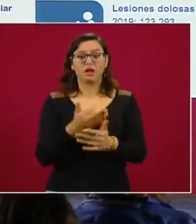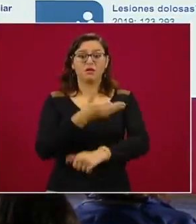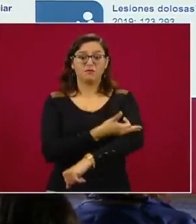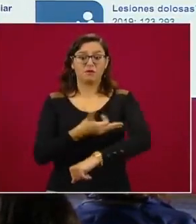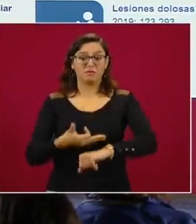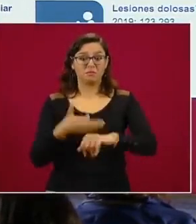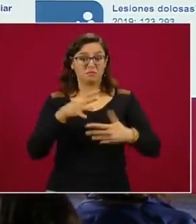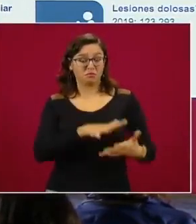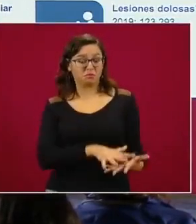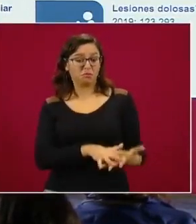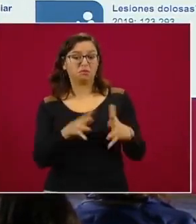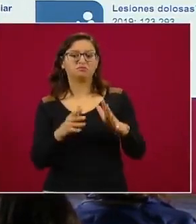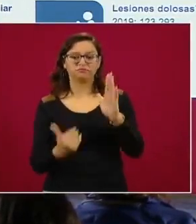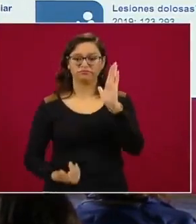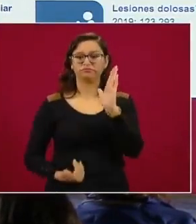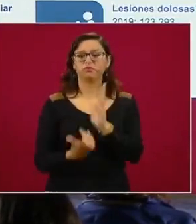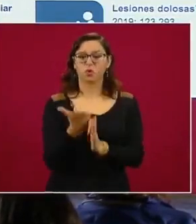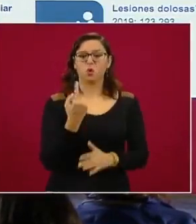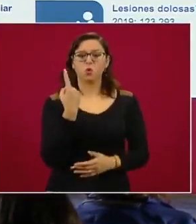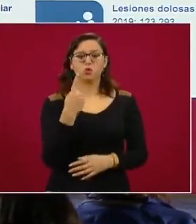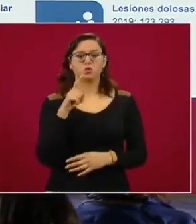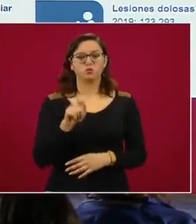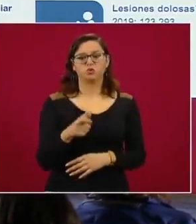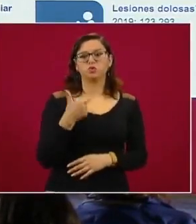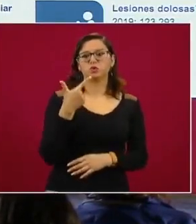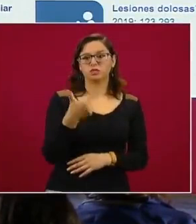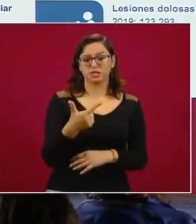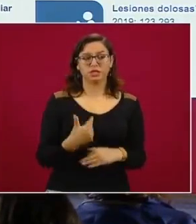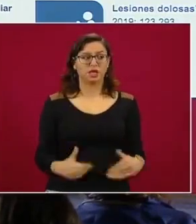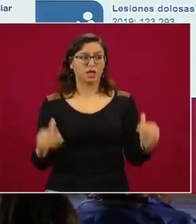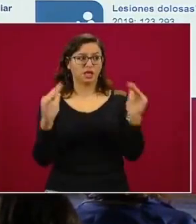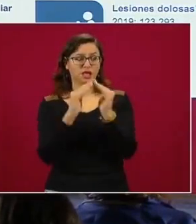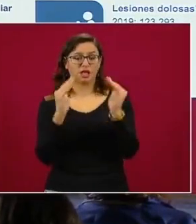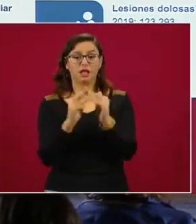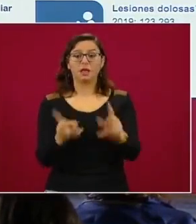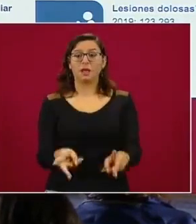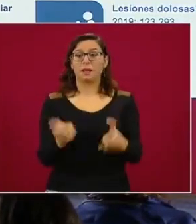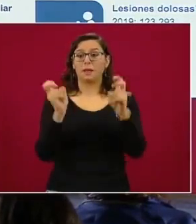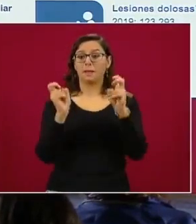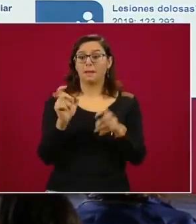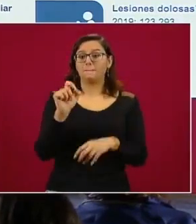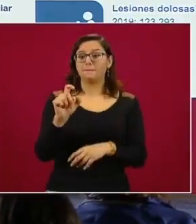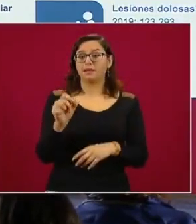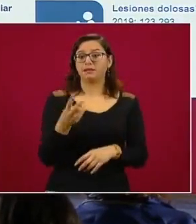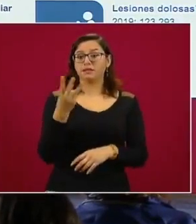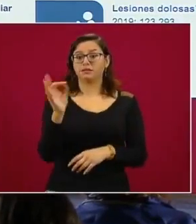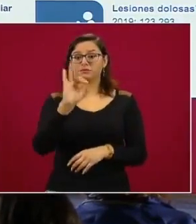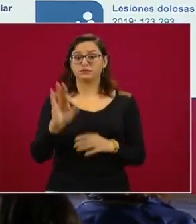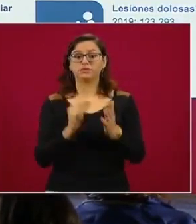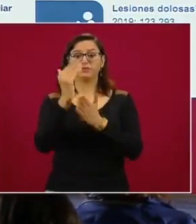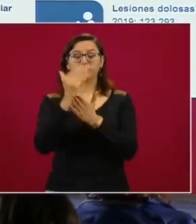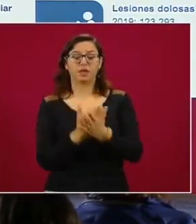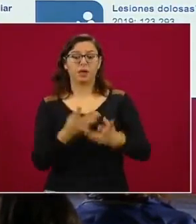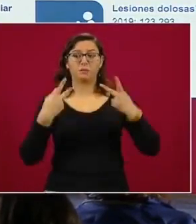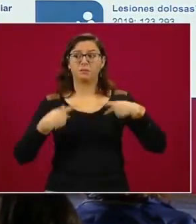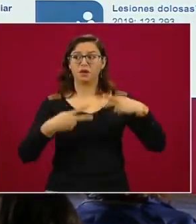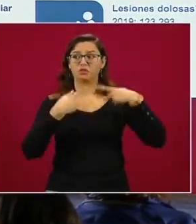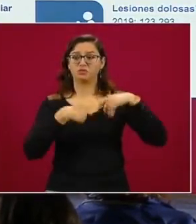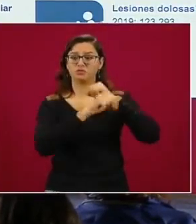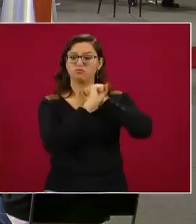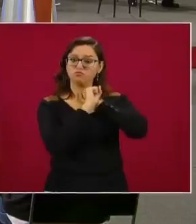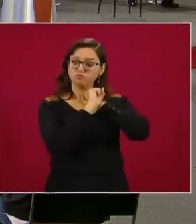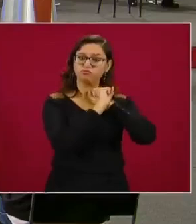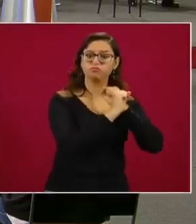alza 1.7, robo a casas habitación, menos 23 a la baja, trata de personas, menos 1